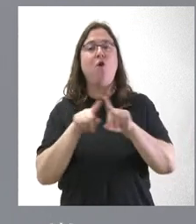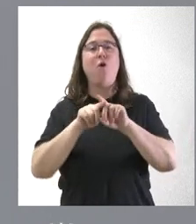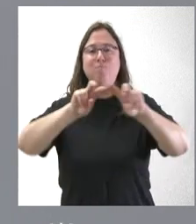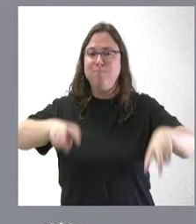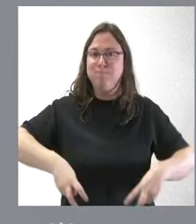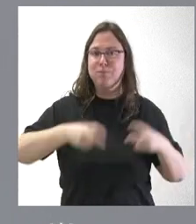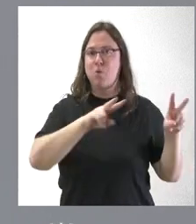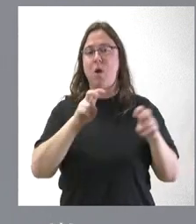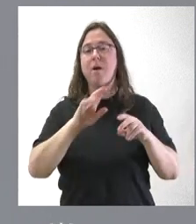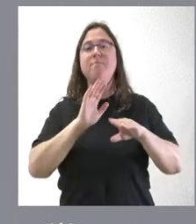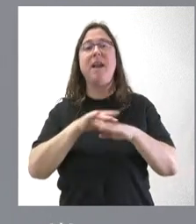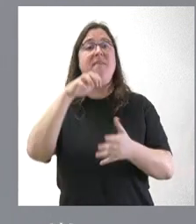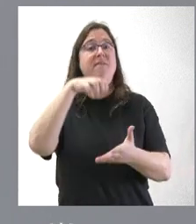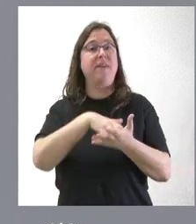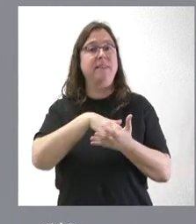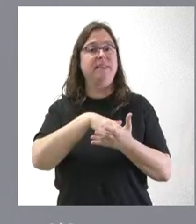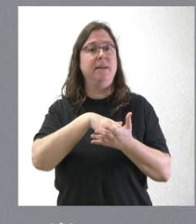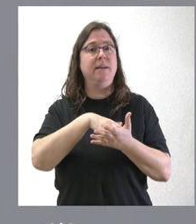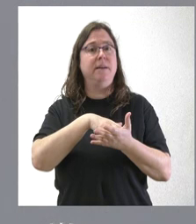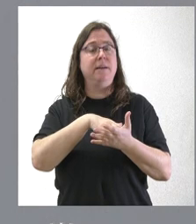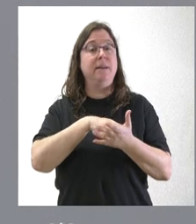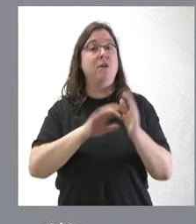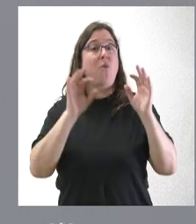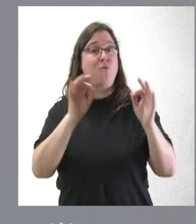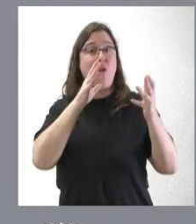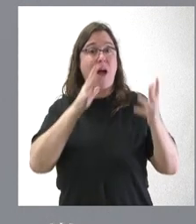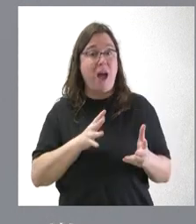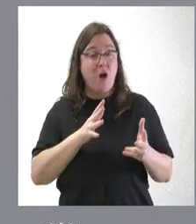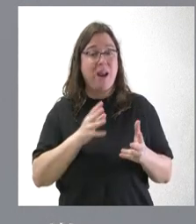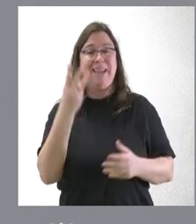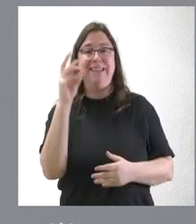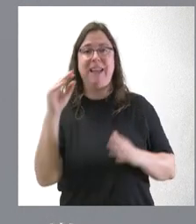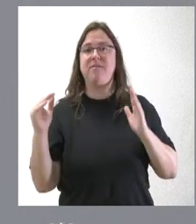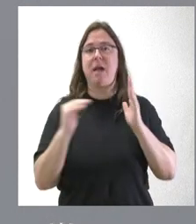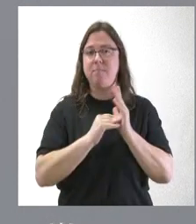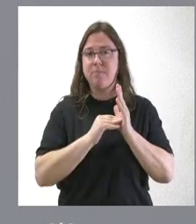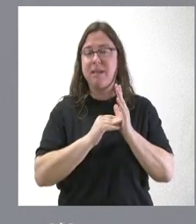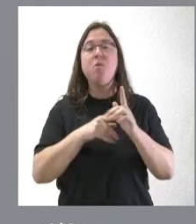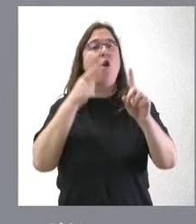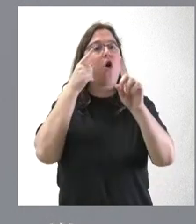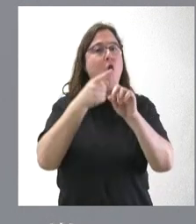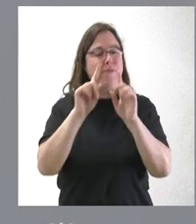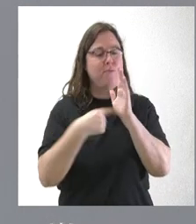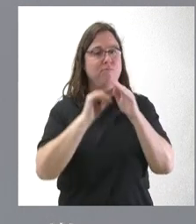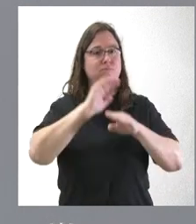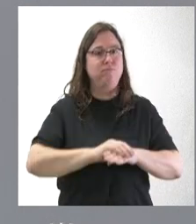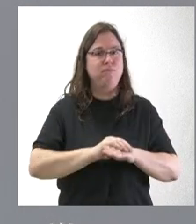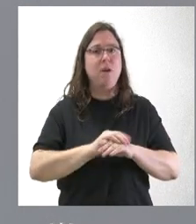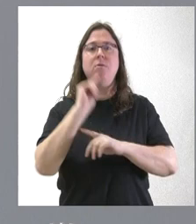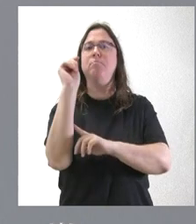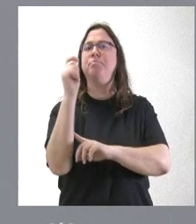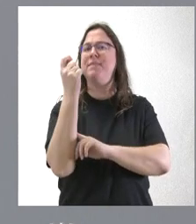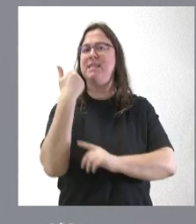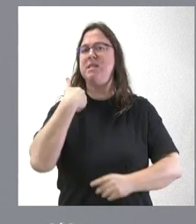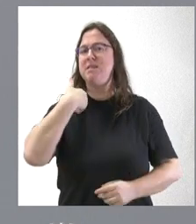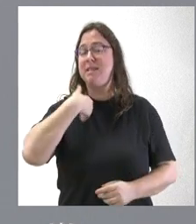regadíos. A la fecha del momento presente, frente a esas 30.000, que era el objetivo de legislatura, se han alcanzado ya